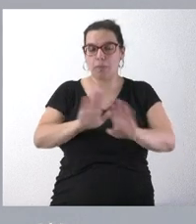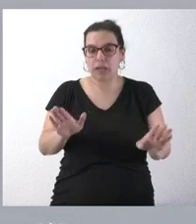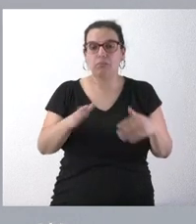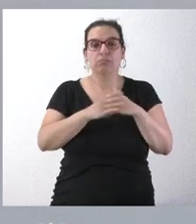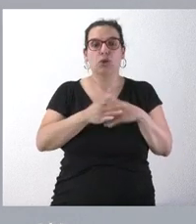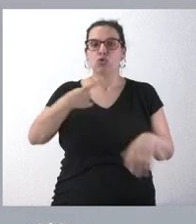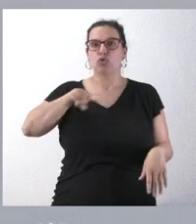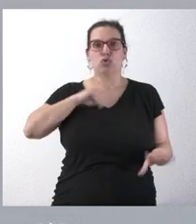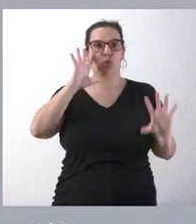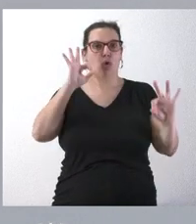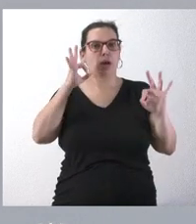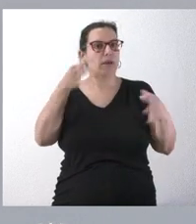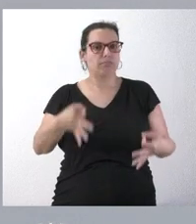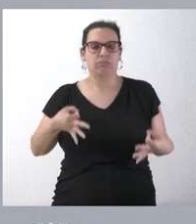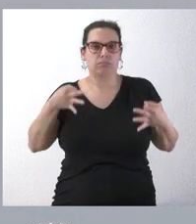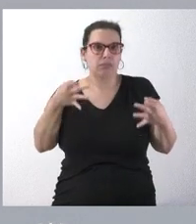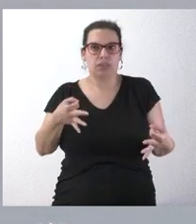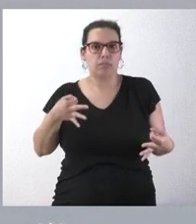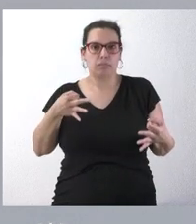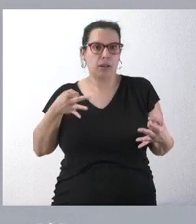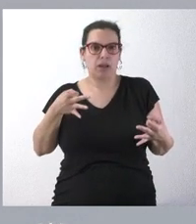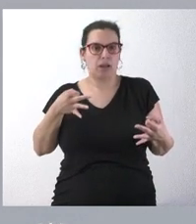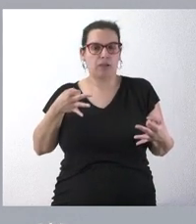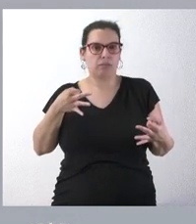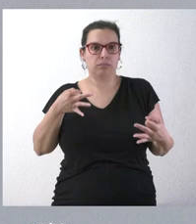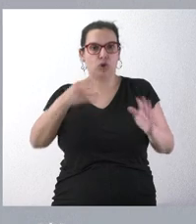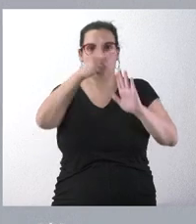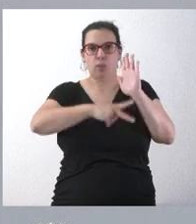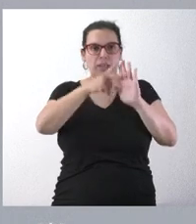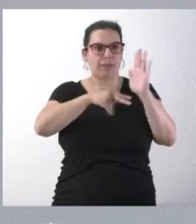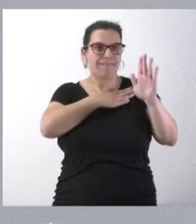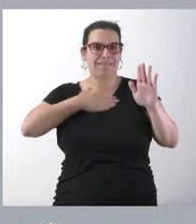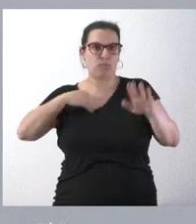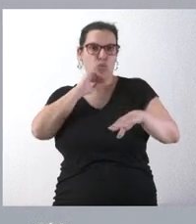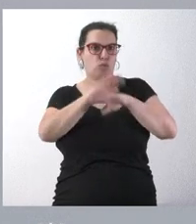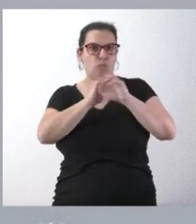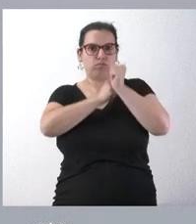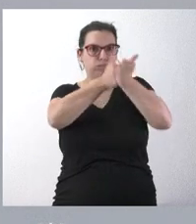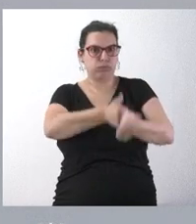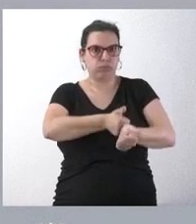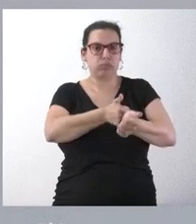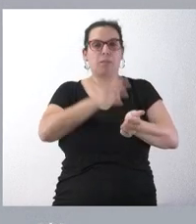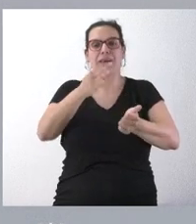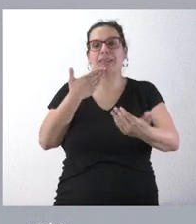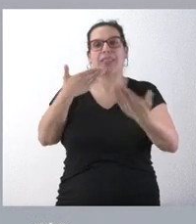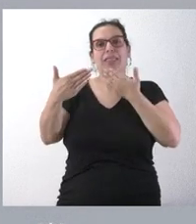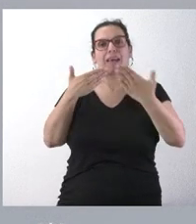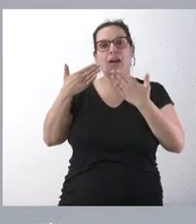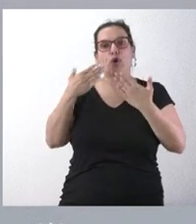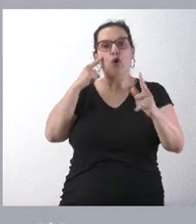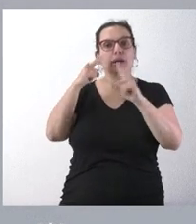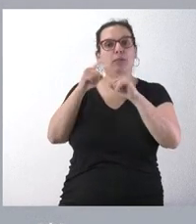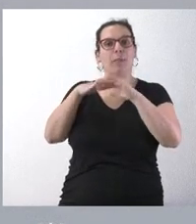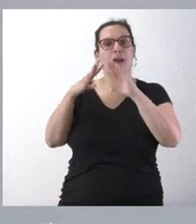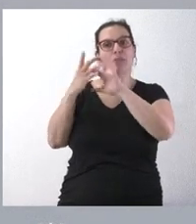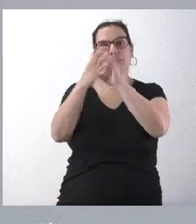siempre estamos a favor del cumplimiento de la normativa y el diálogo como punto de encontrar acuerdo. Seguro que el diálogo es